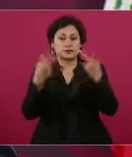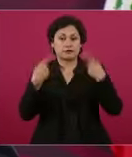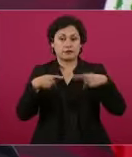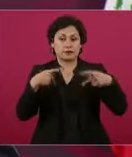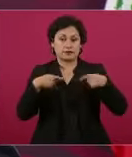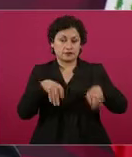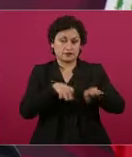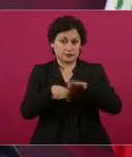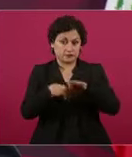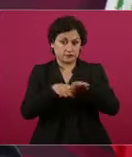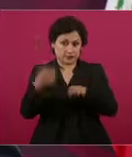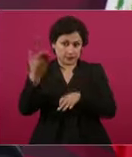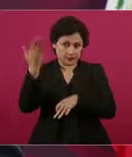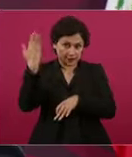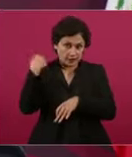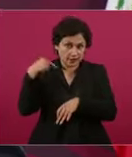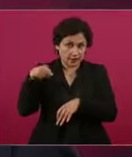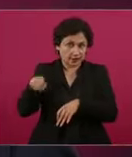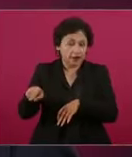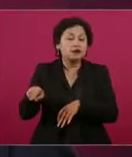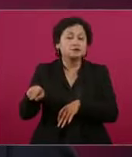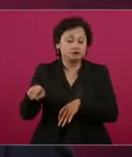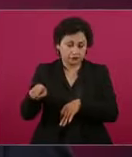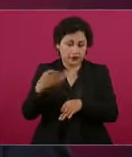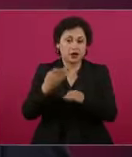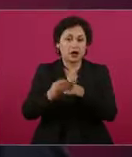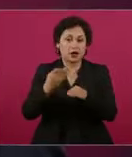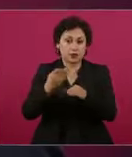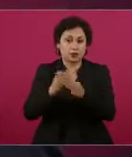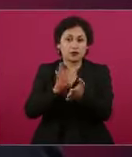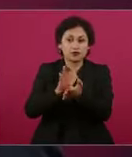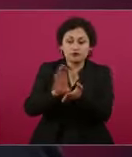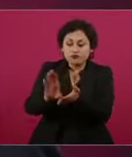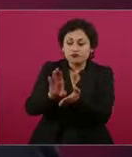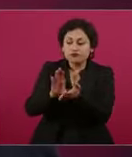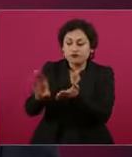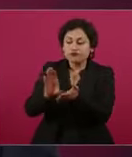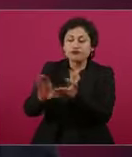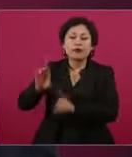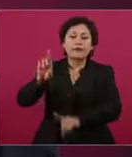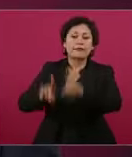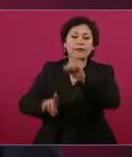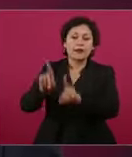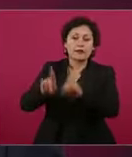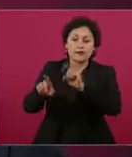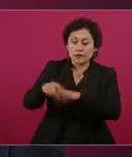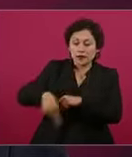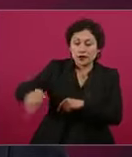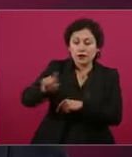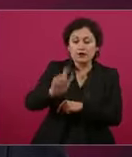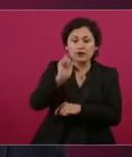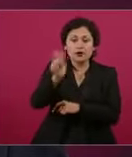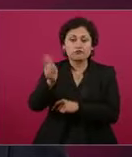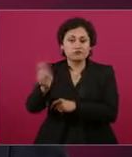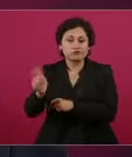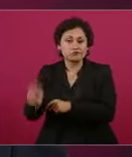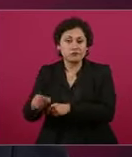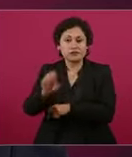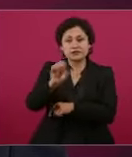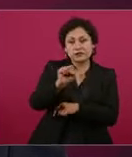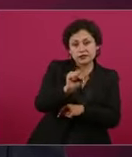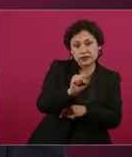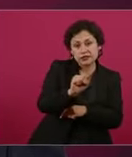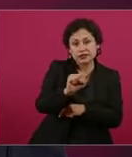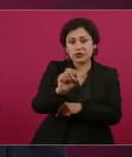y les va a tocar algunos 60, 80, hasta 100 mil